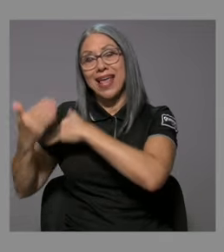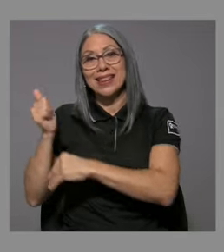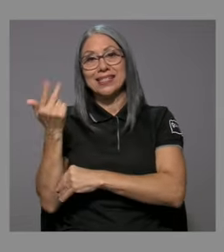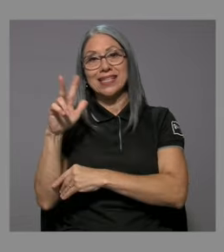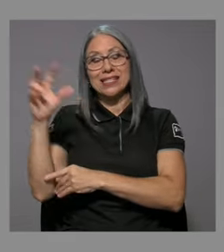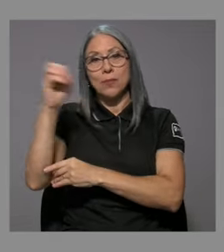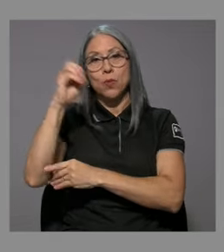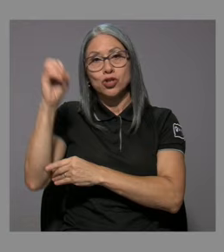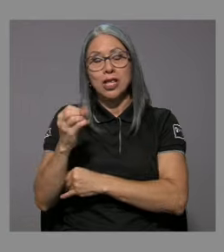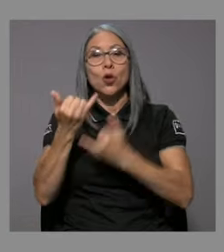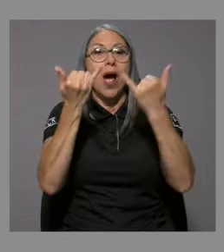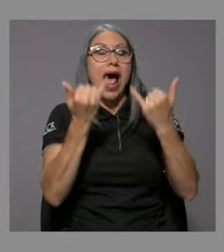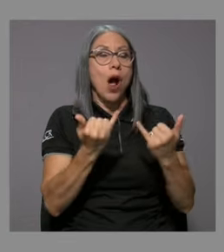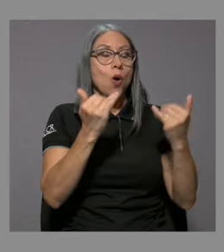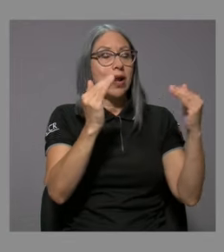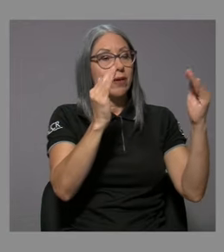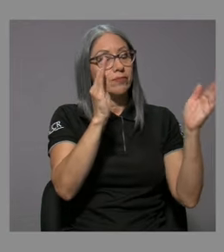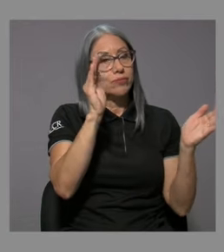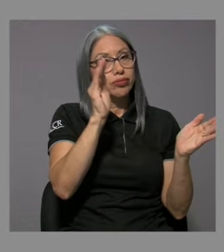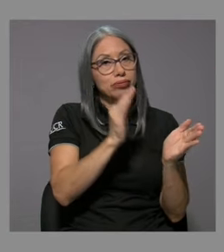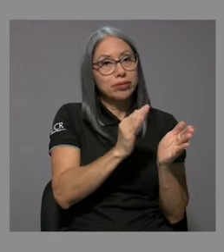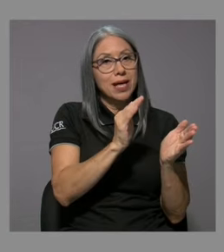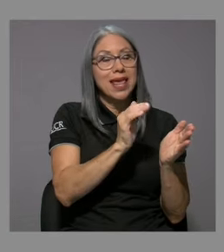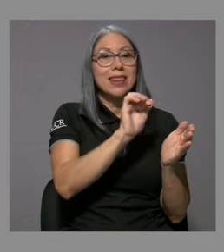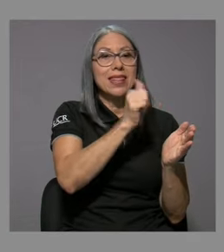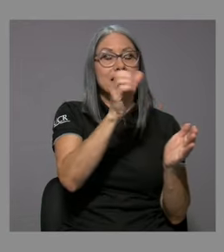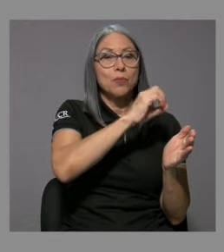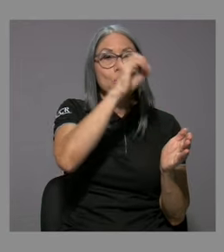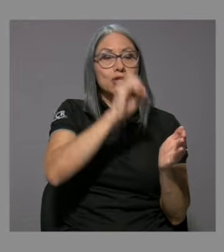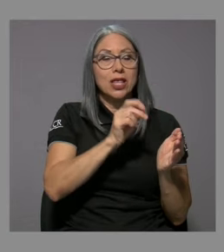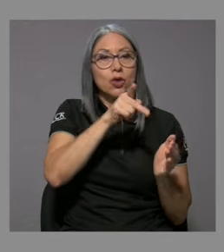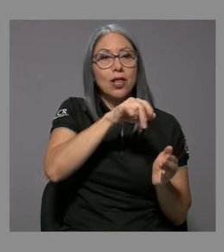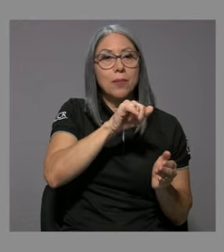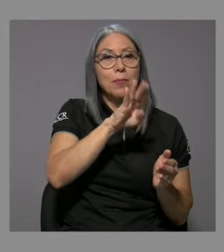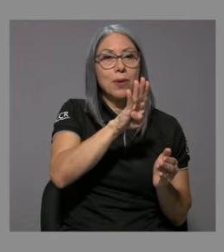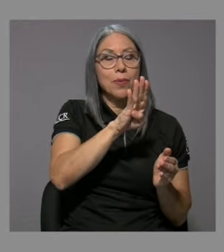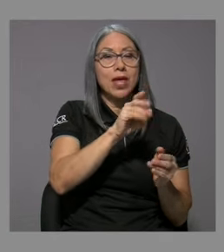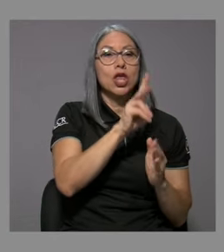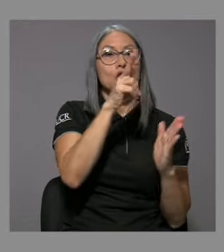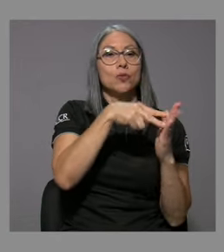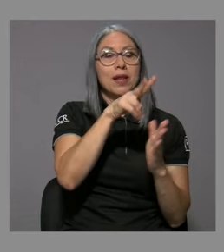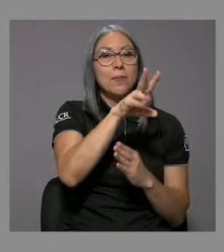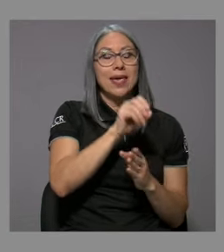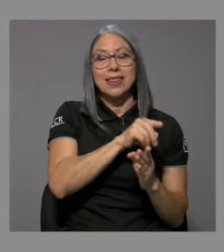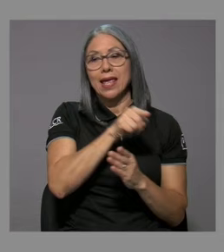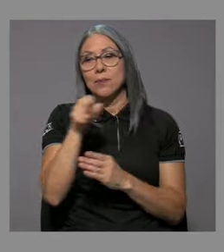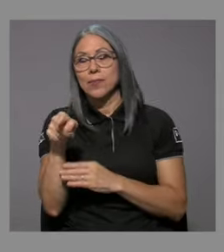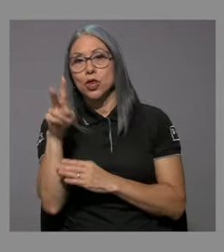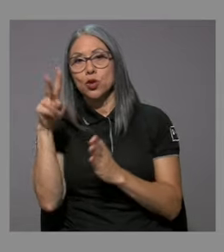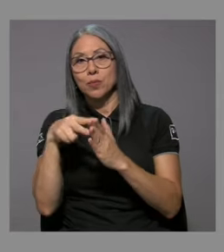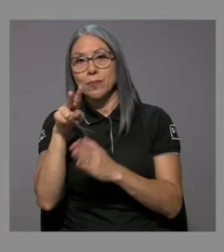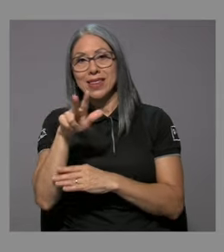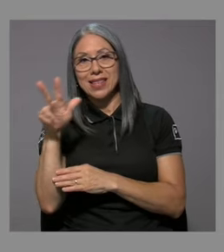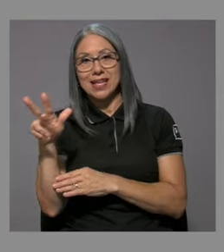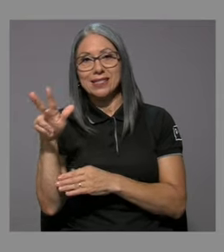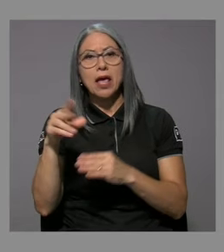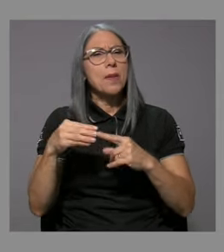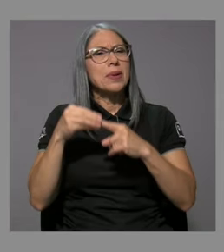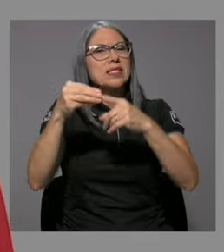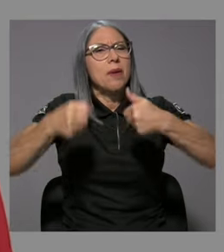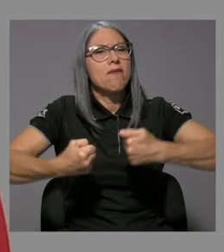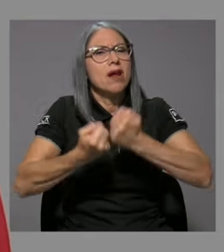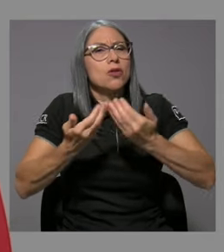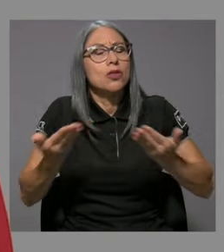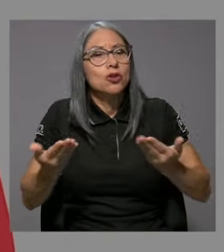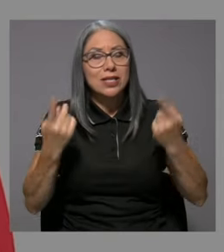salud, vivienda y cultura se redujo del 13% al 10% del PIB entre 2020 y 2023.